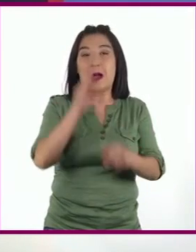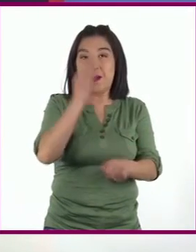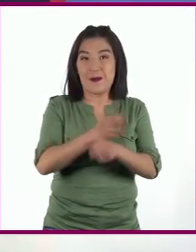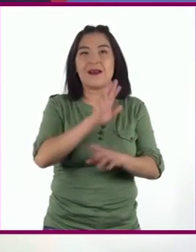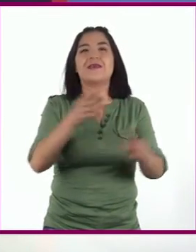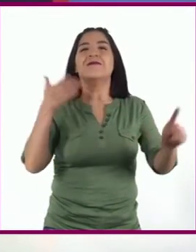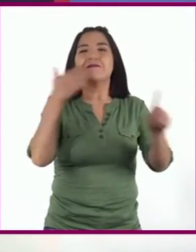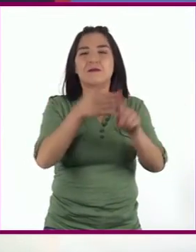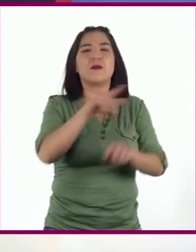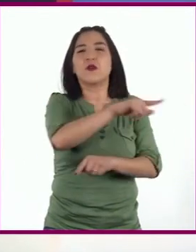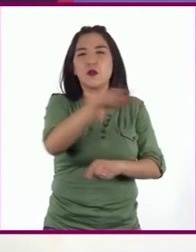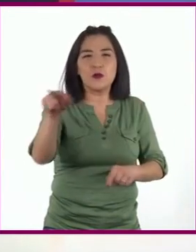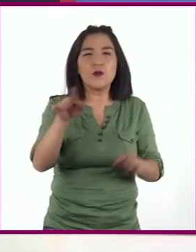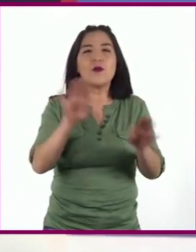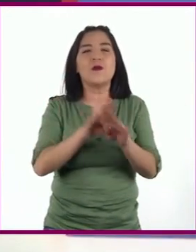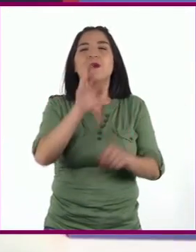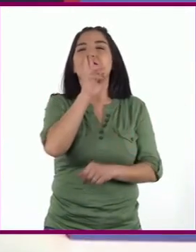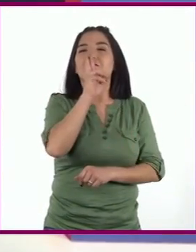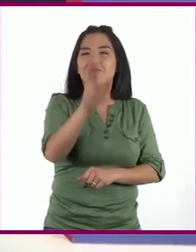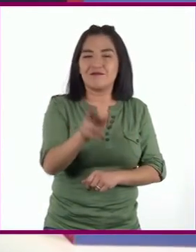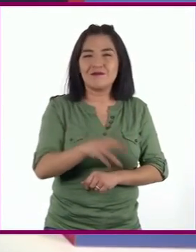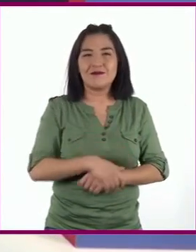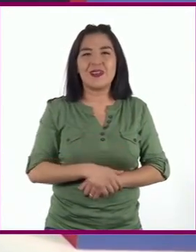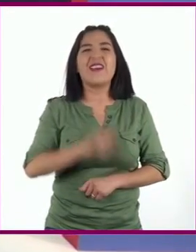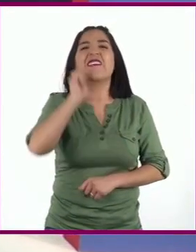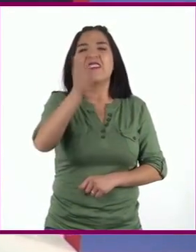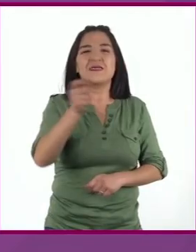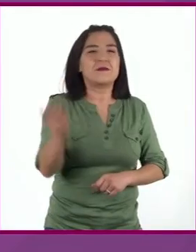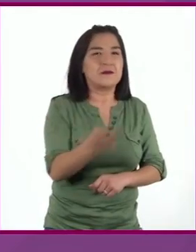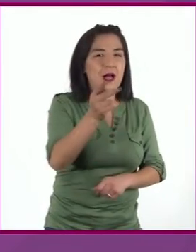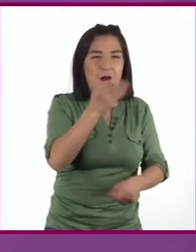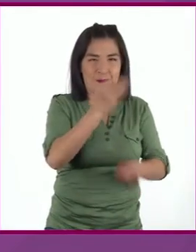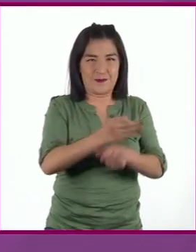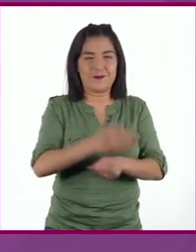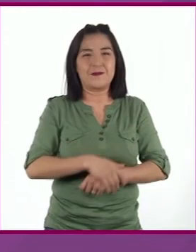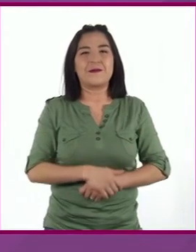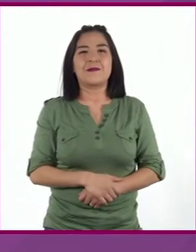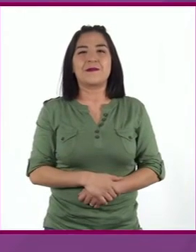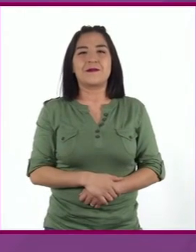Intenten dar respuestas a lo que se pregunta a continuación